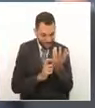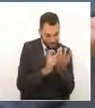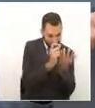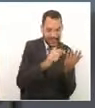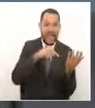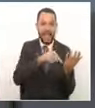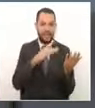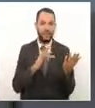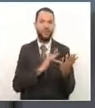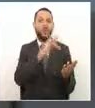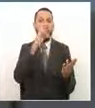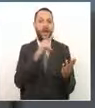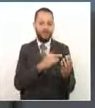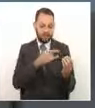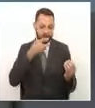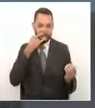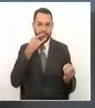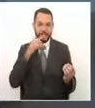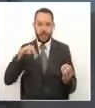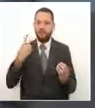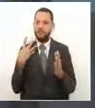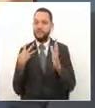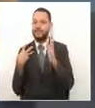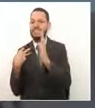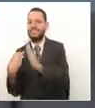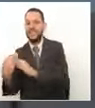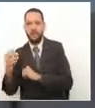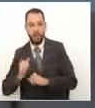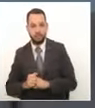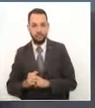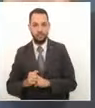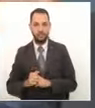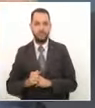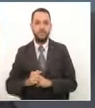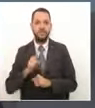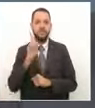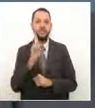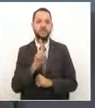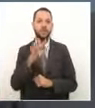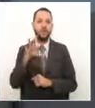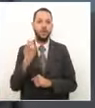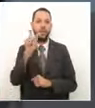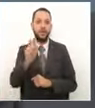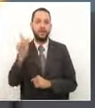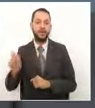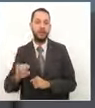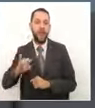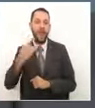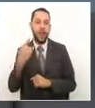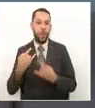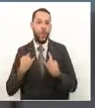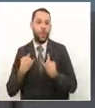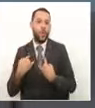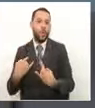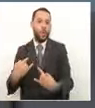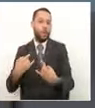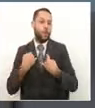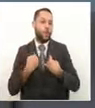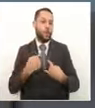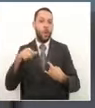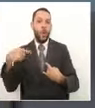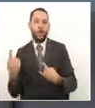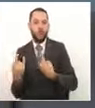grupo médico y paramédico porque estaba trabajando casi 100 150 personas en un turno están podrían estar en un mismo espacio confinados